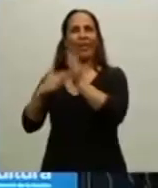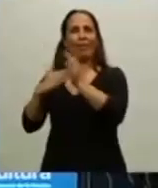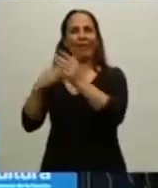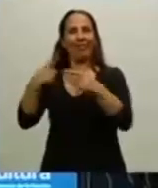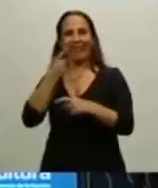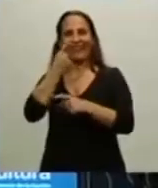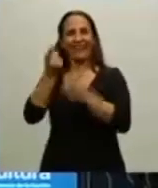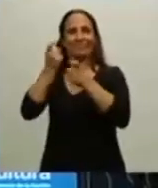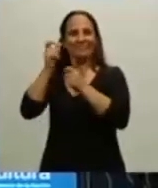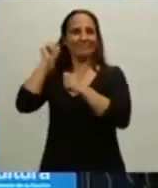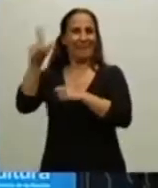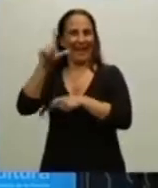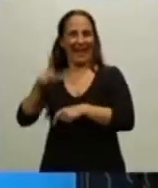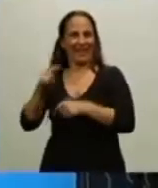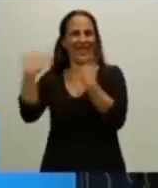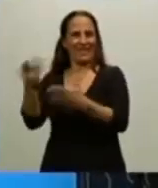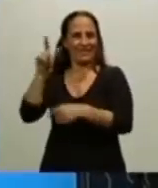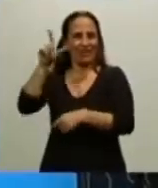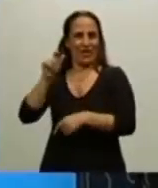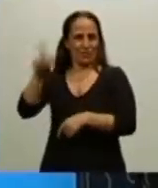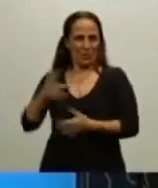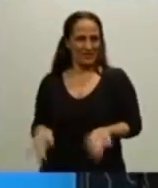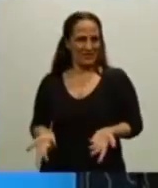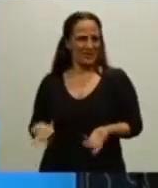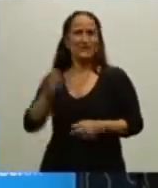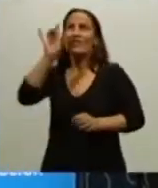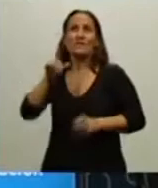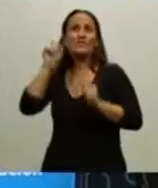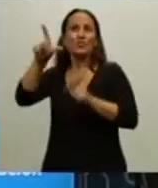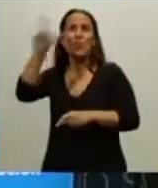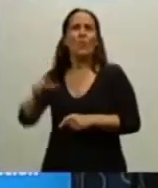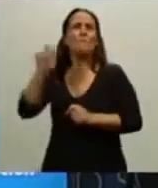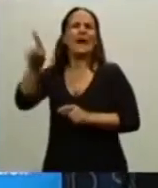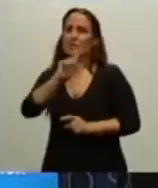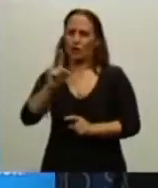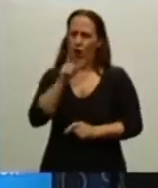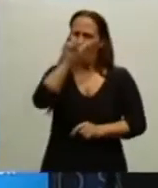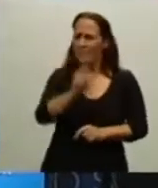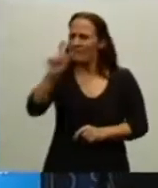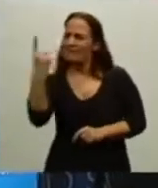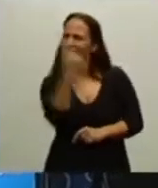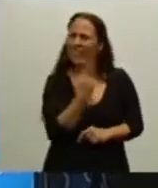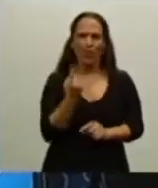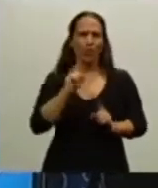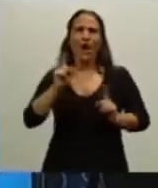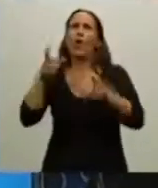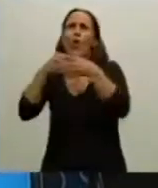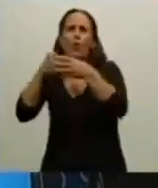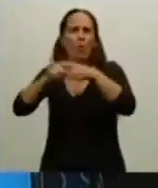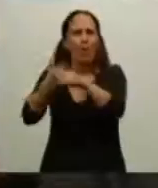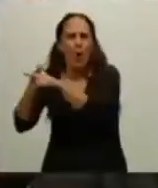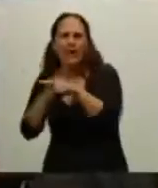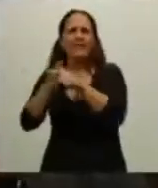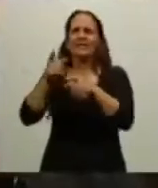propios intereses y únicamente a sus propios intereses como país, no como partido, ni como sector,